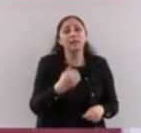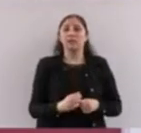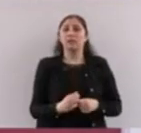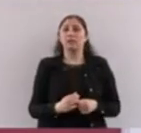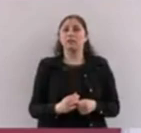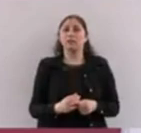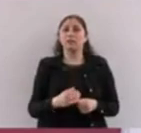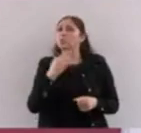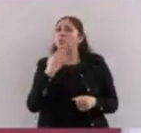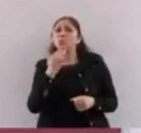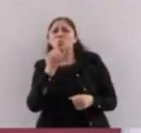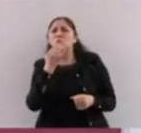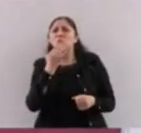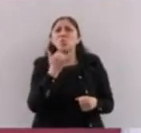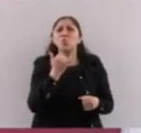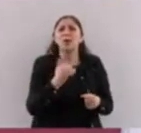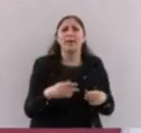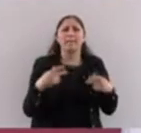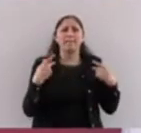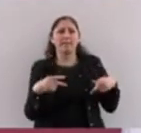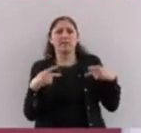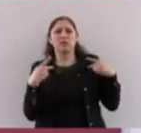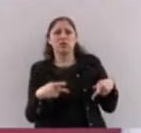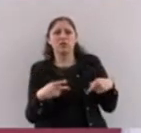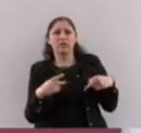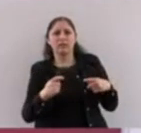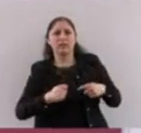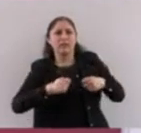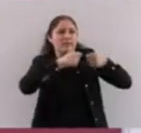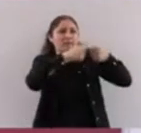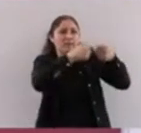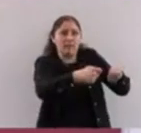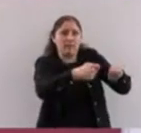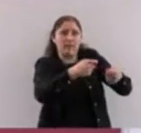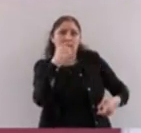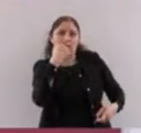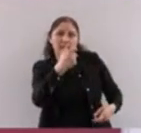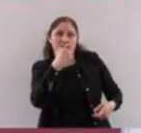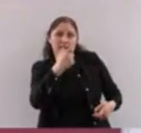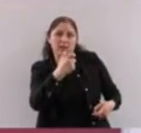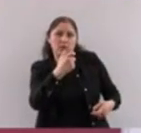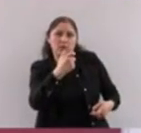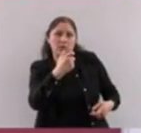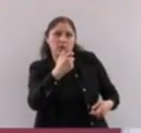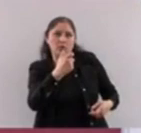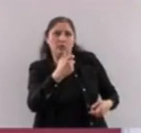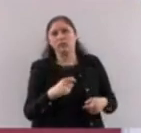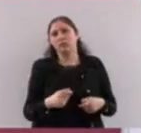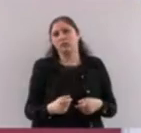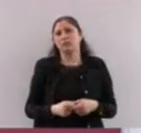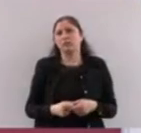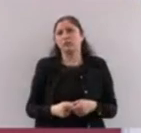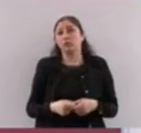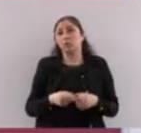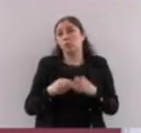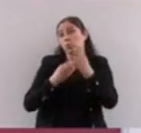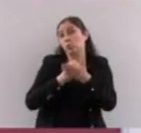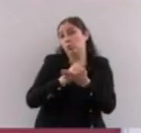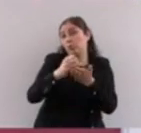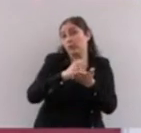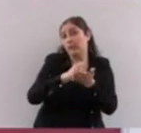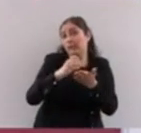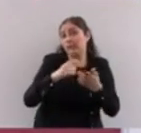que no haya intermediarios entre ustedes y el gobierno federal. Porque antes se repartía el